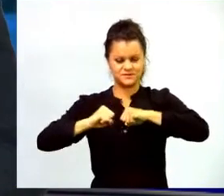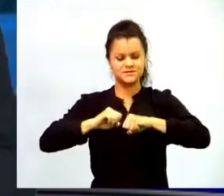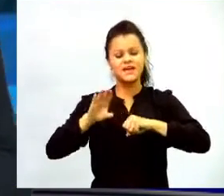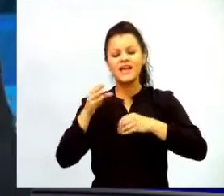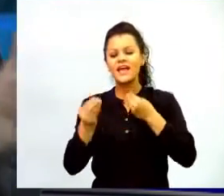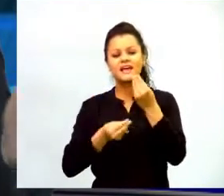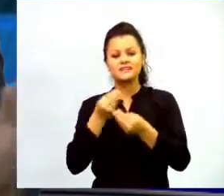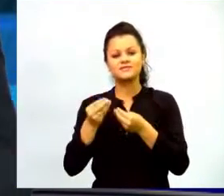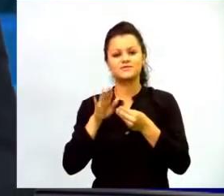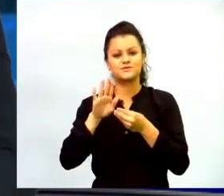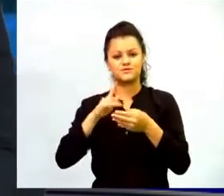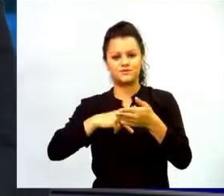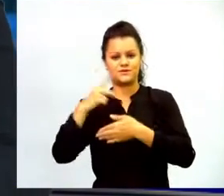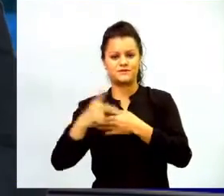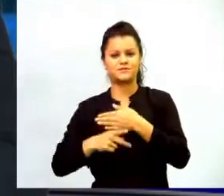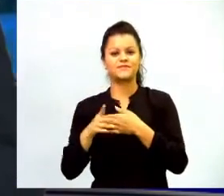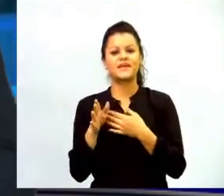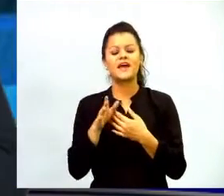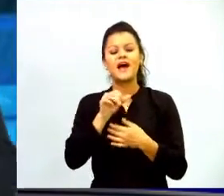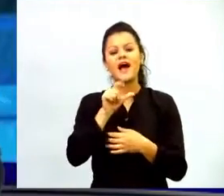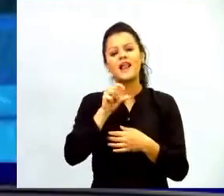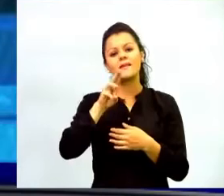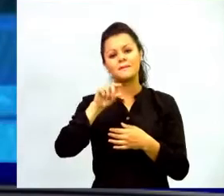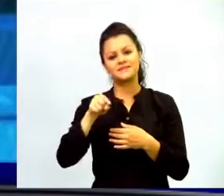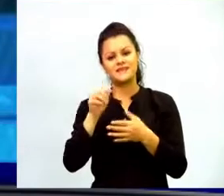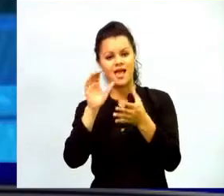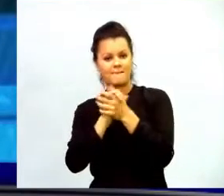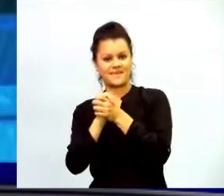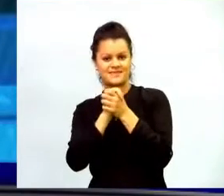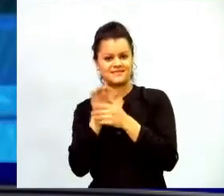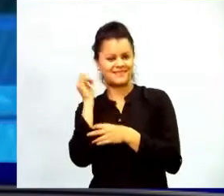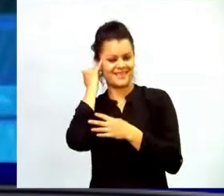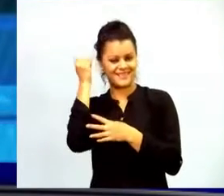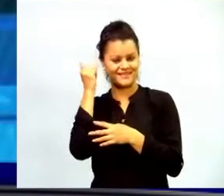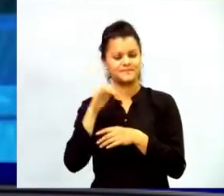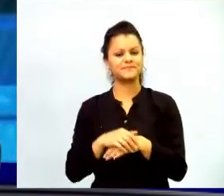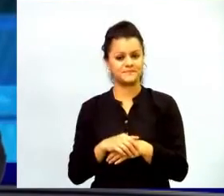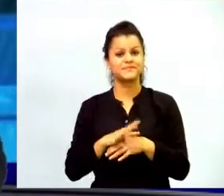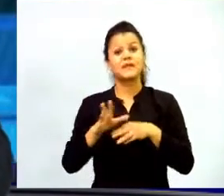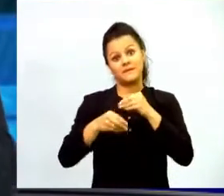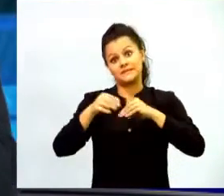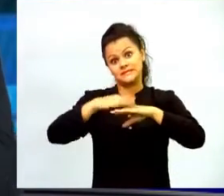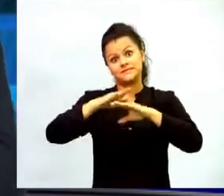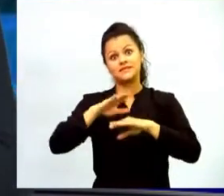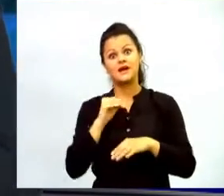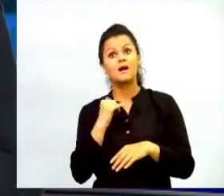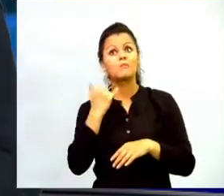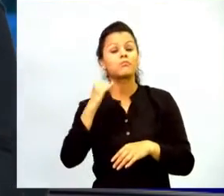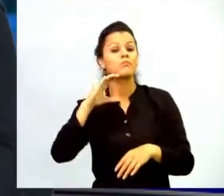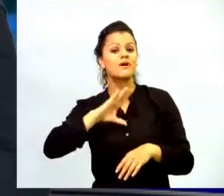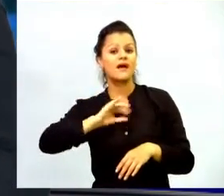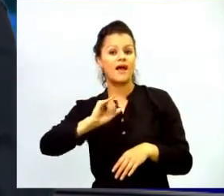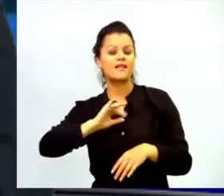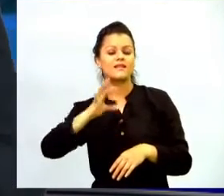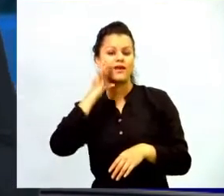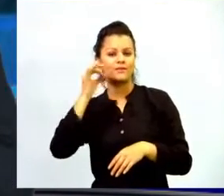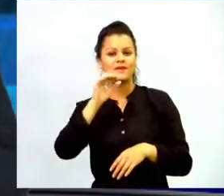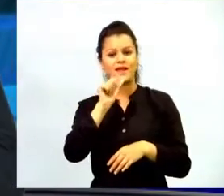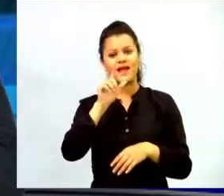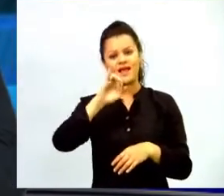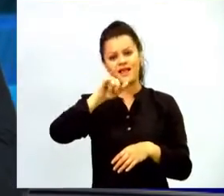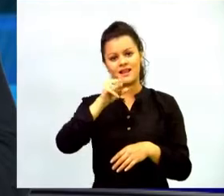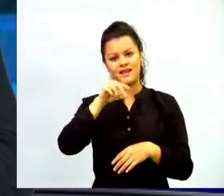resaltar también que haciendo uso de las TIC también nos acompaña desde Cali, Alejandro Domínguez, director del